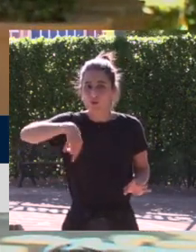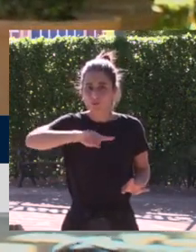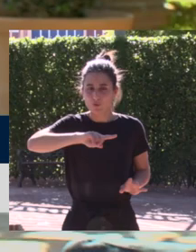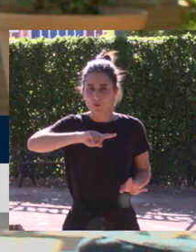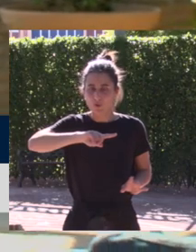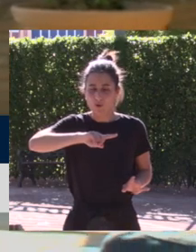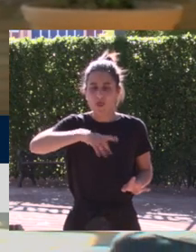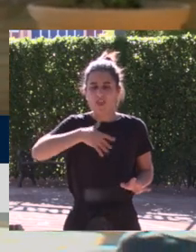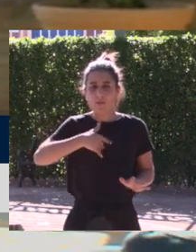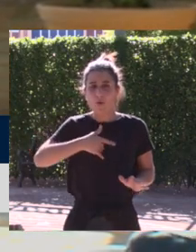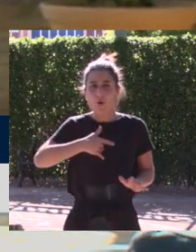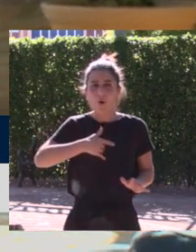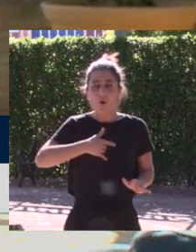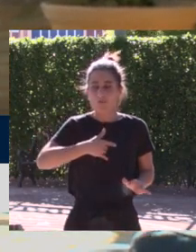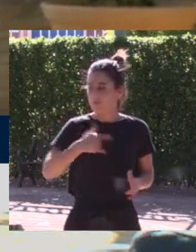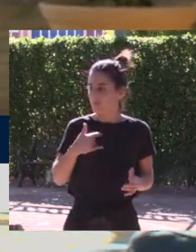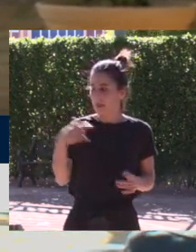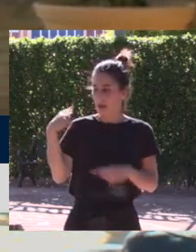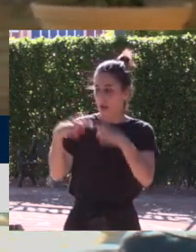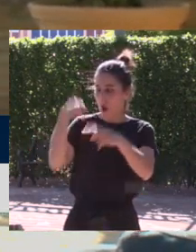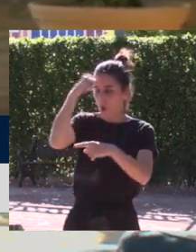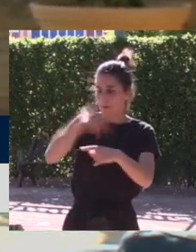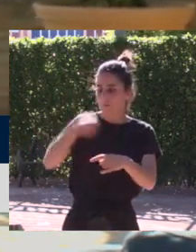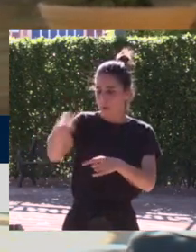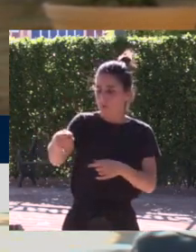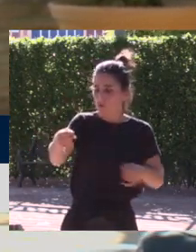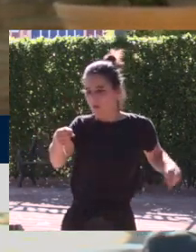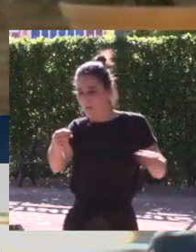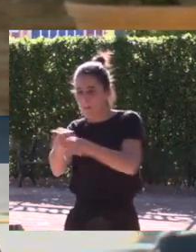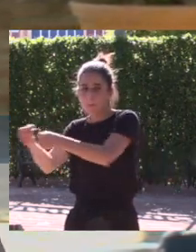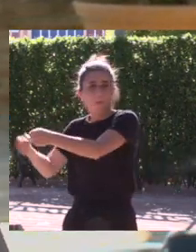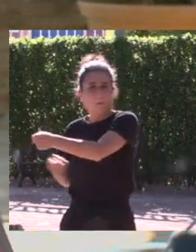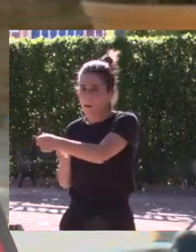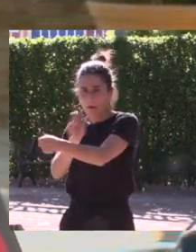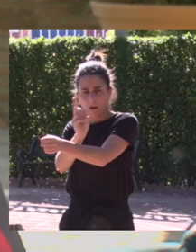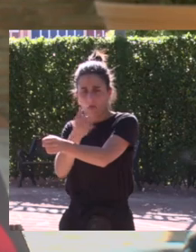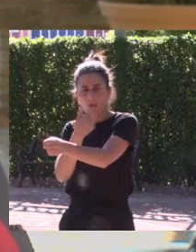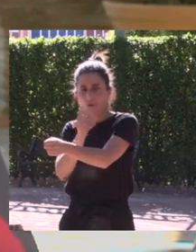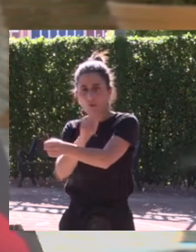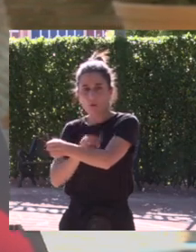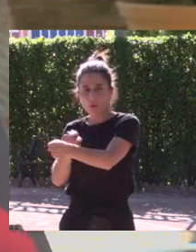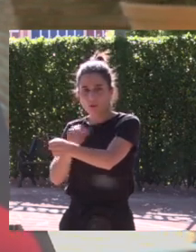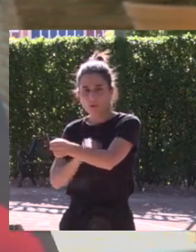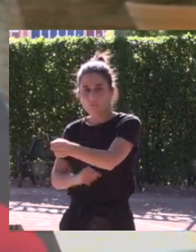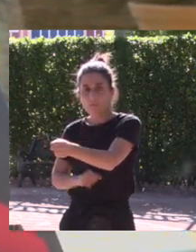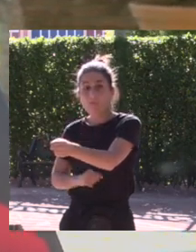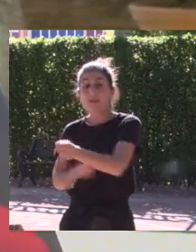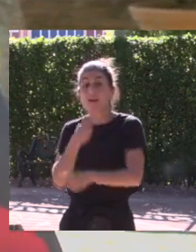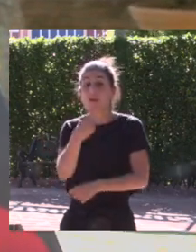que nosotras tengamos que ocupar el lugar que tradicionalmente han ocupado ellos yo lo que creo es que realmente